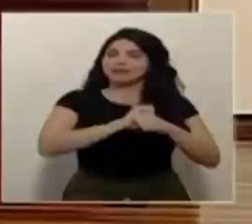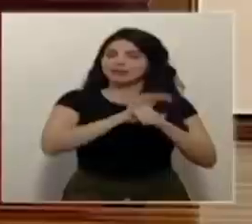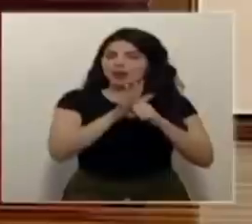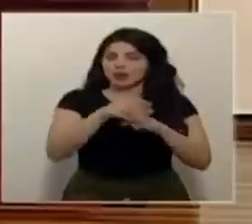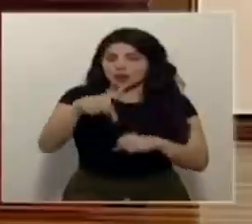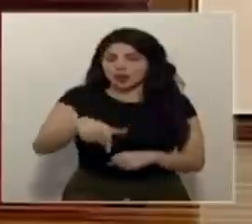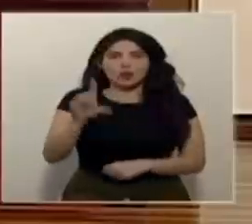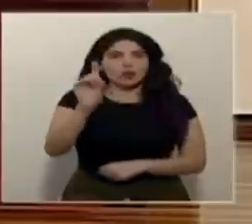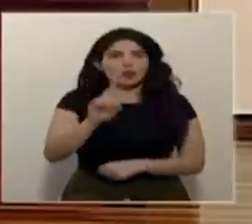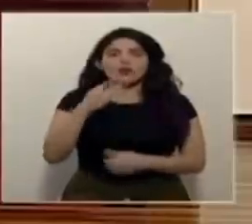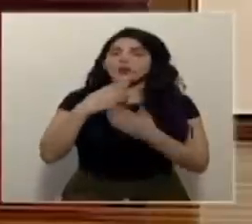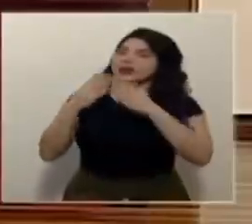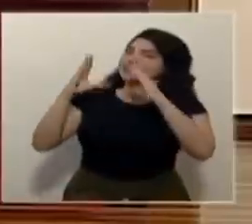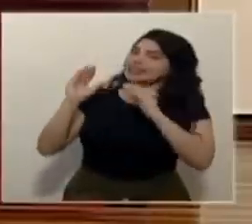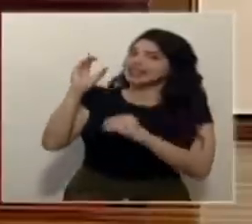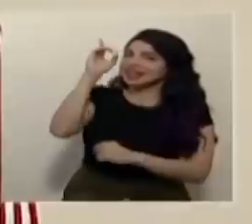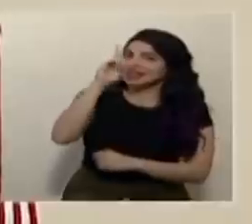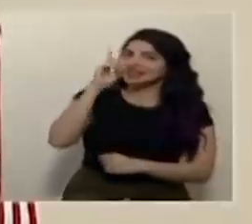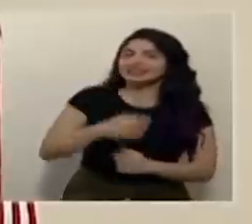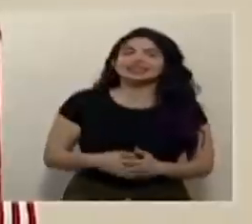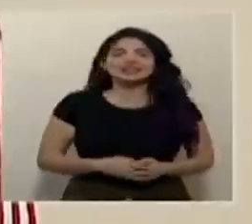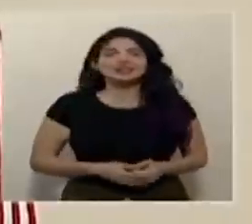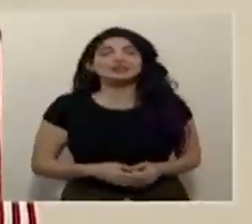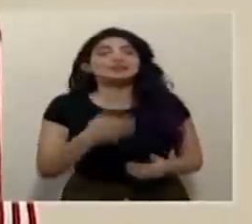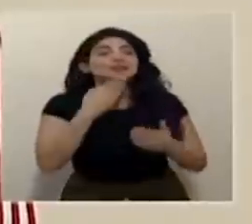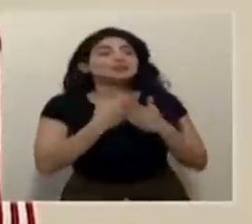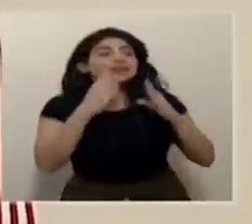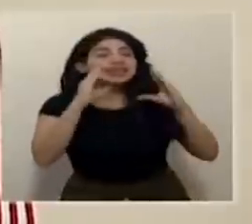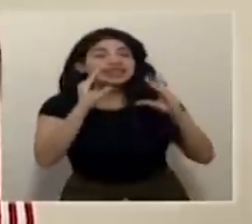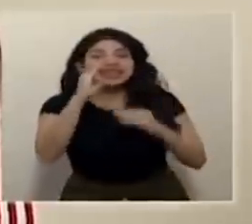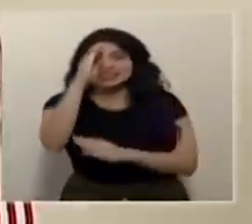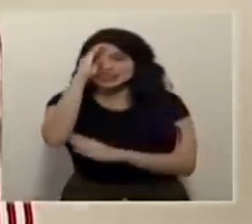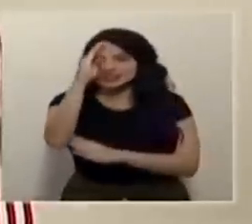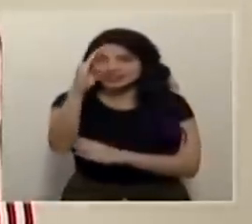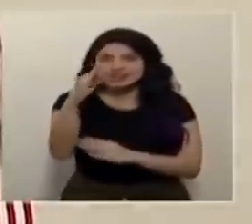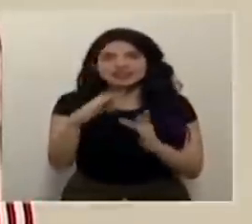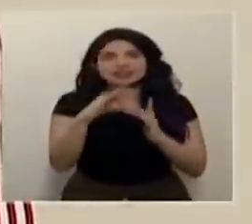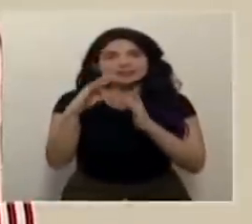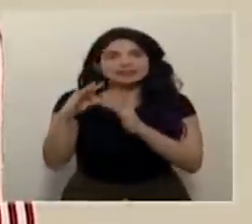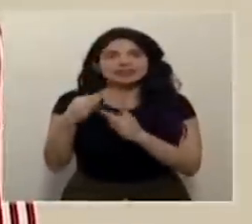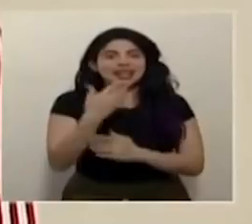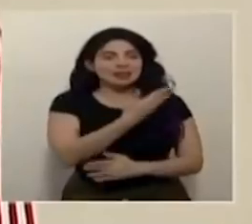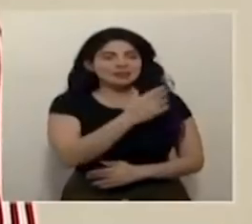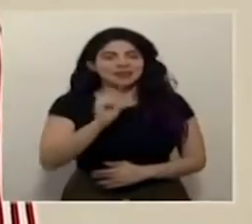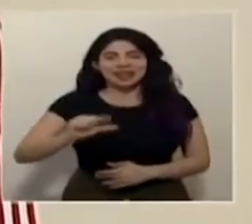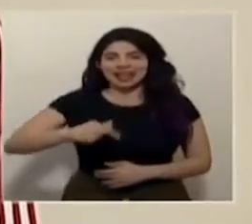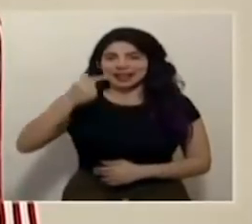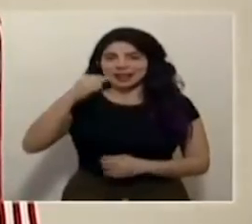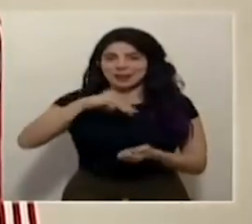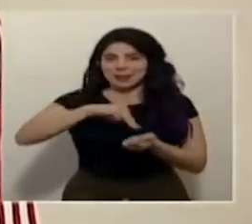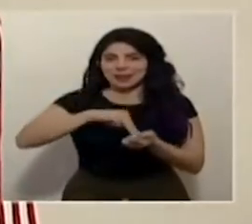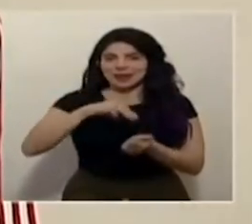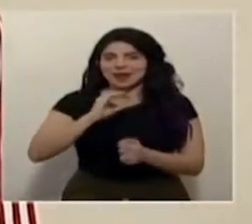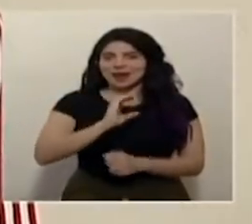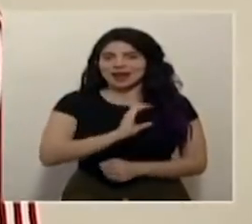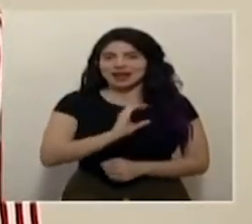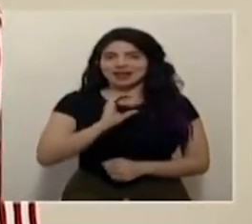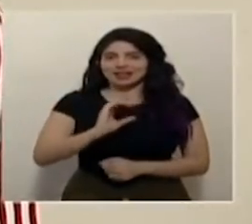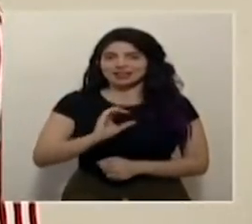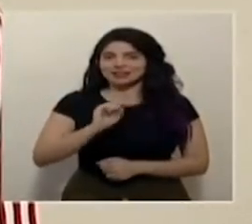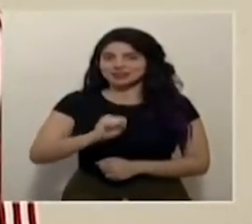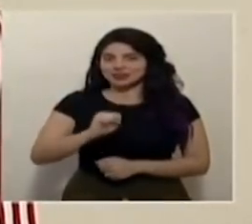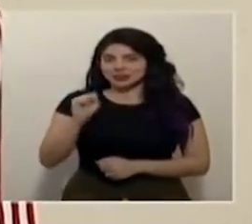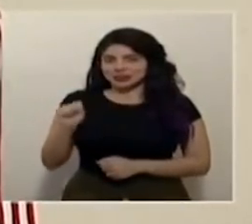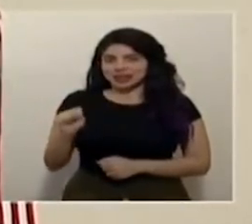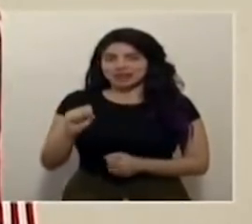este domingo. Muy buenas tardes, don Daniel. Buenas tardes, un saludo especial para el Gerente Médico de la Caja Costarricense de